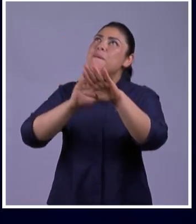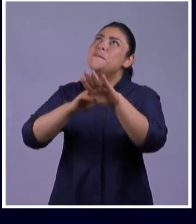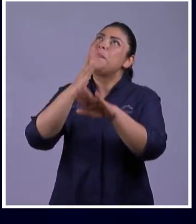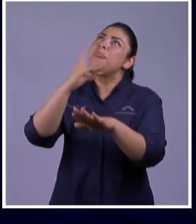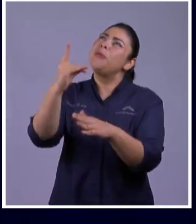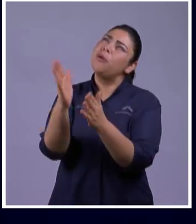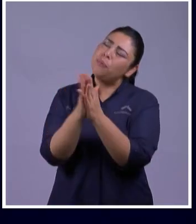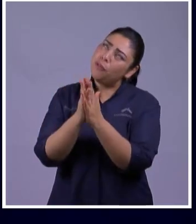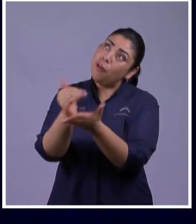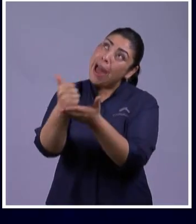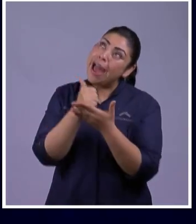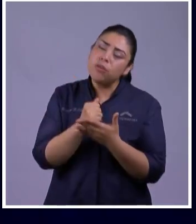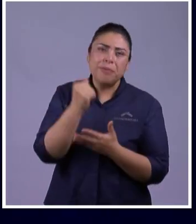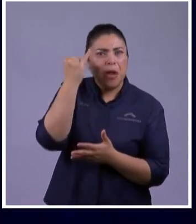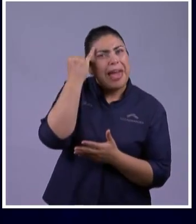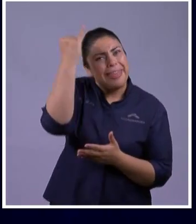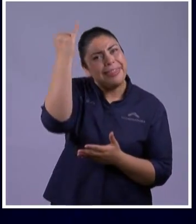Una Idea